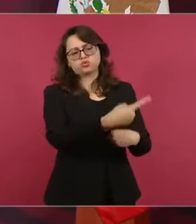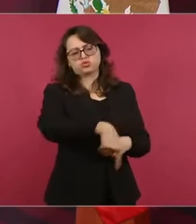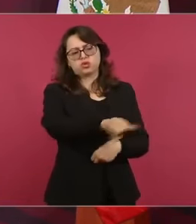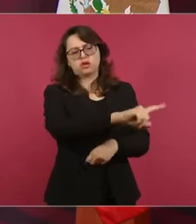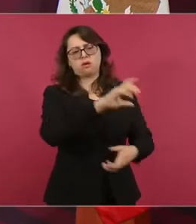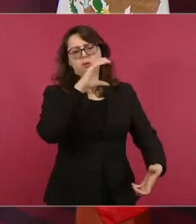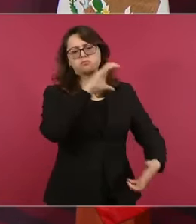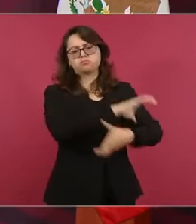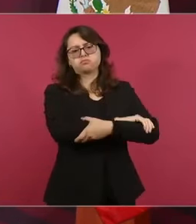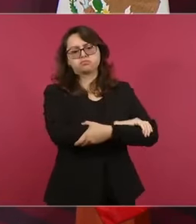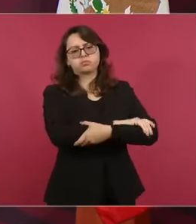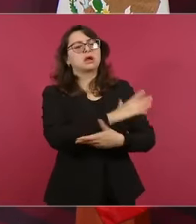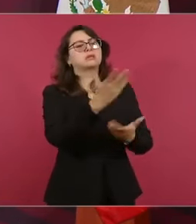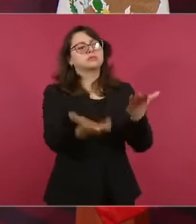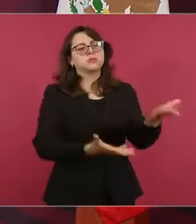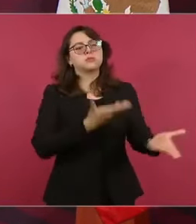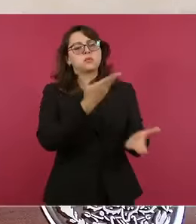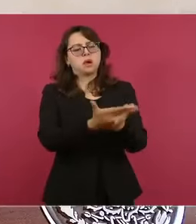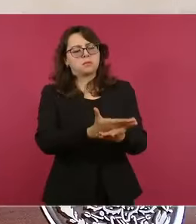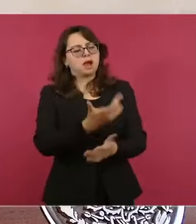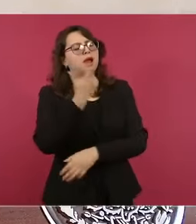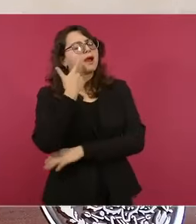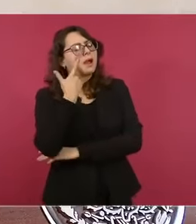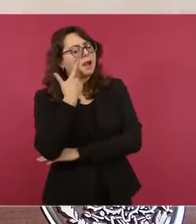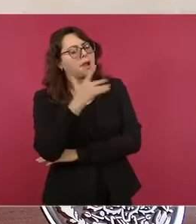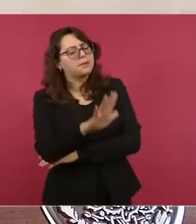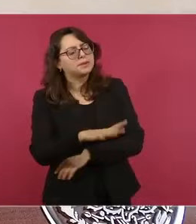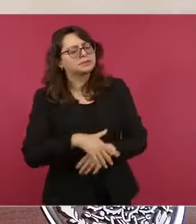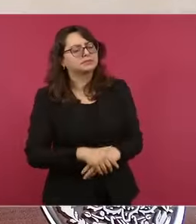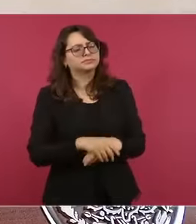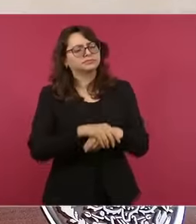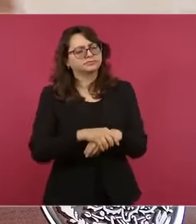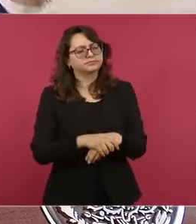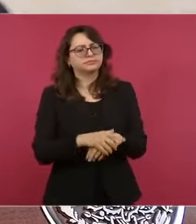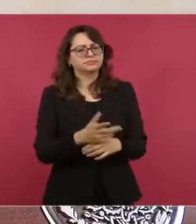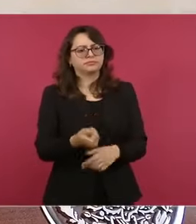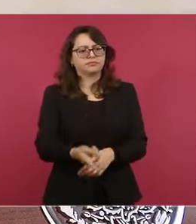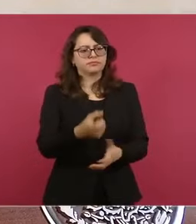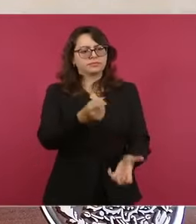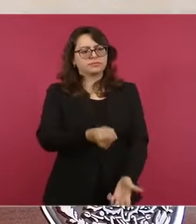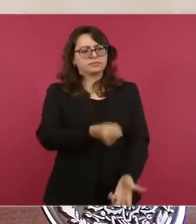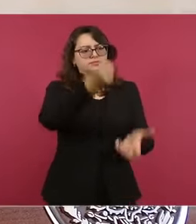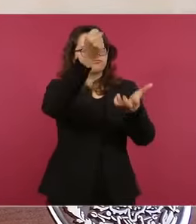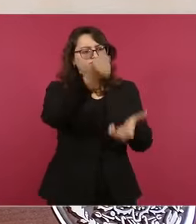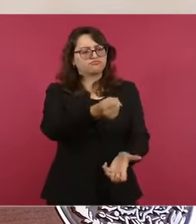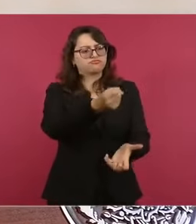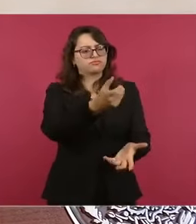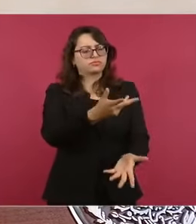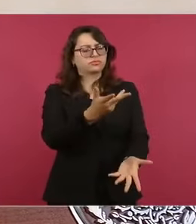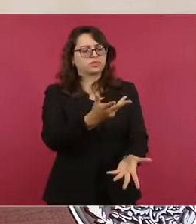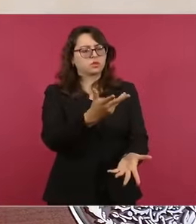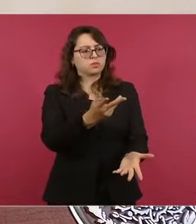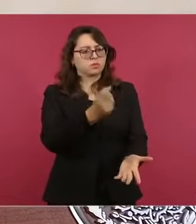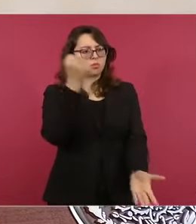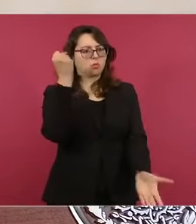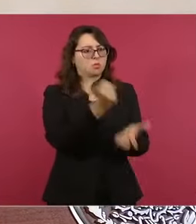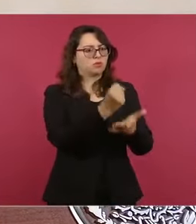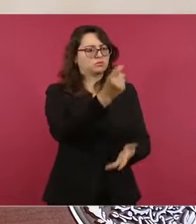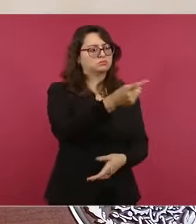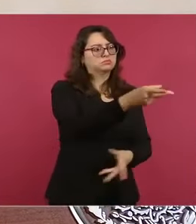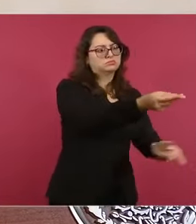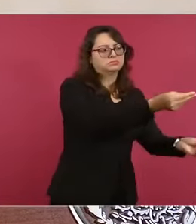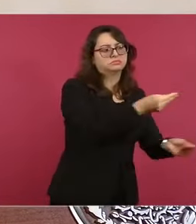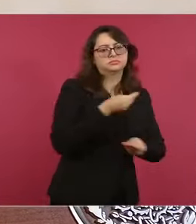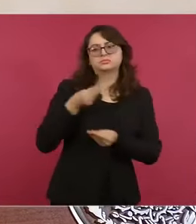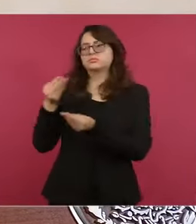el recurso de inconstitucionalidad y lo que va a resolver el Poder Judicial.